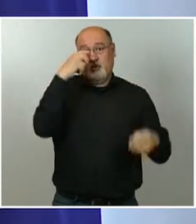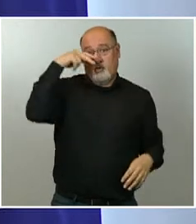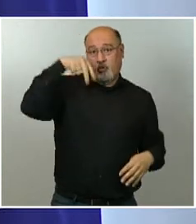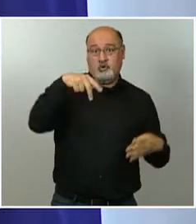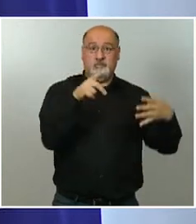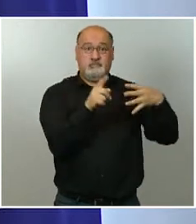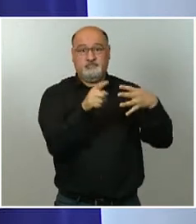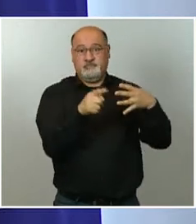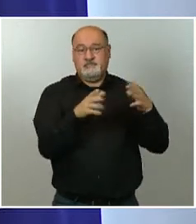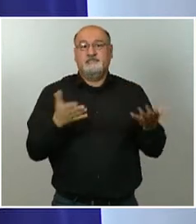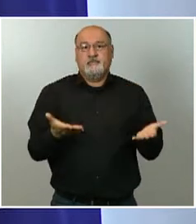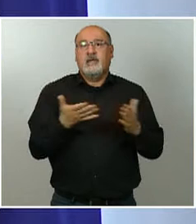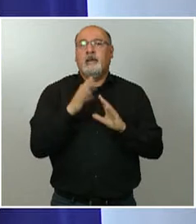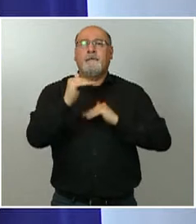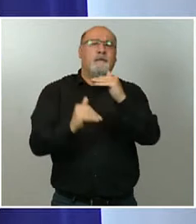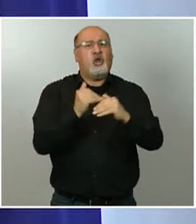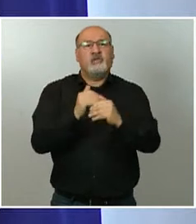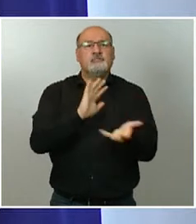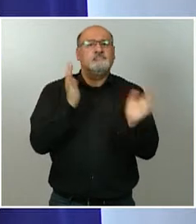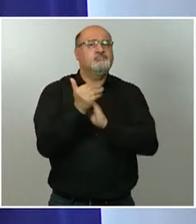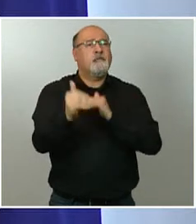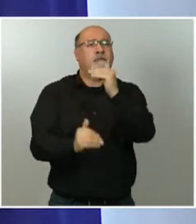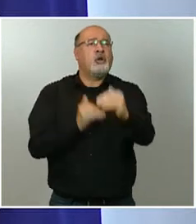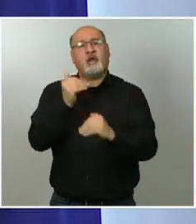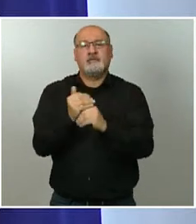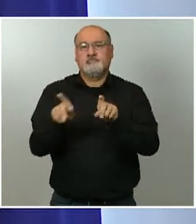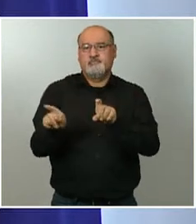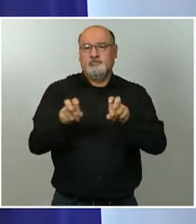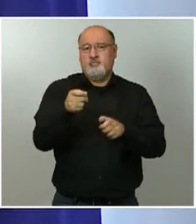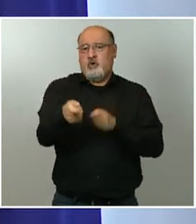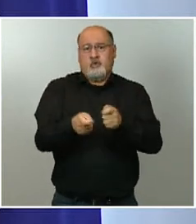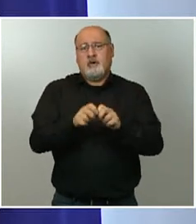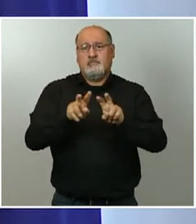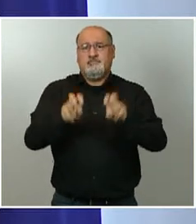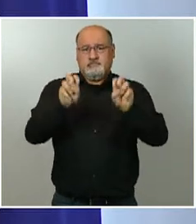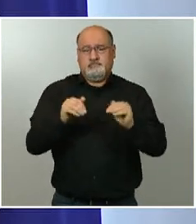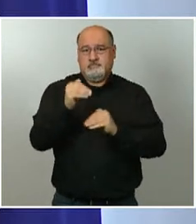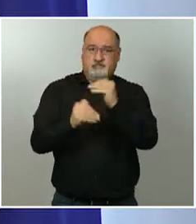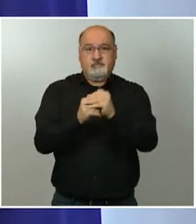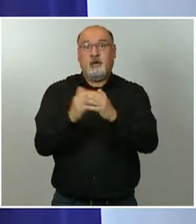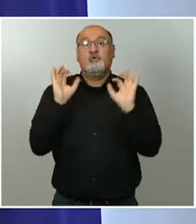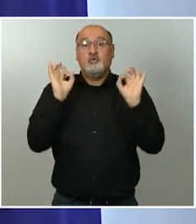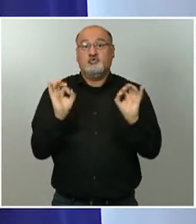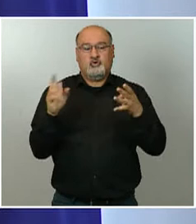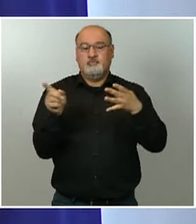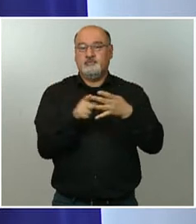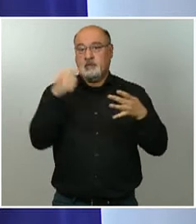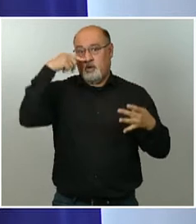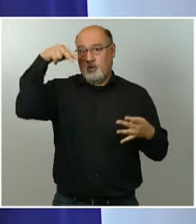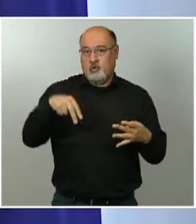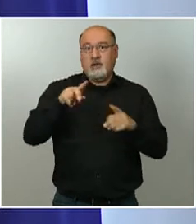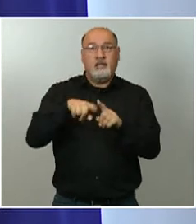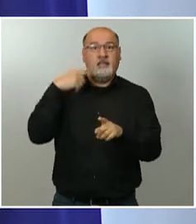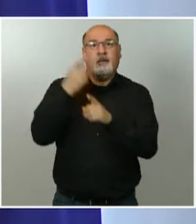porque me parece que es el criterio fundamental, el de progresividad, nos encontramos también a mitad de junio con la selección española de fútbol,